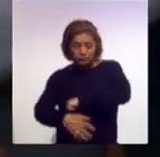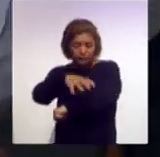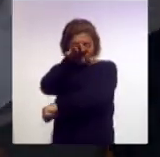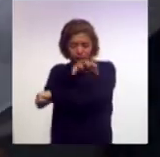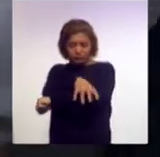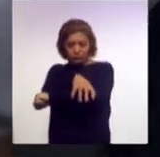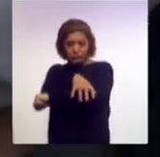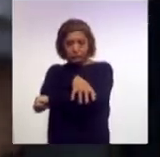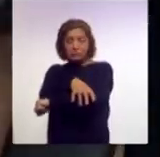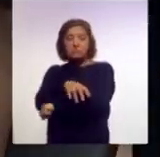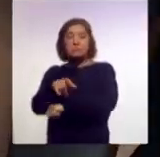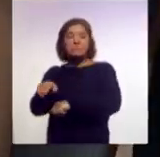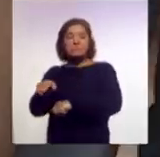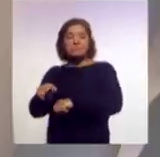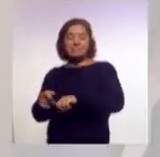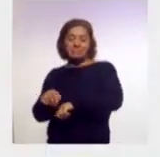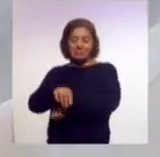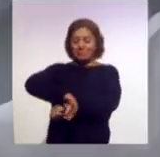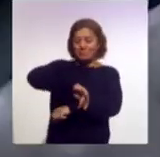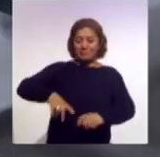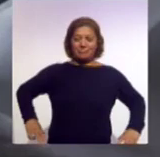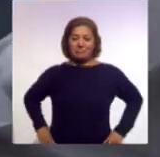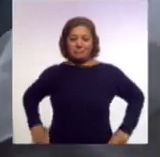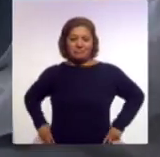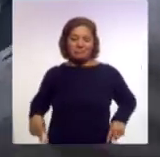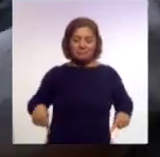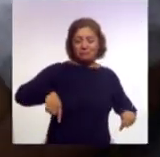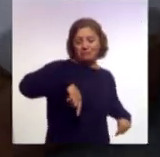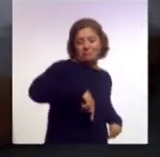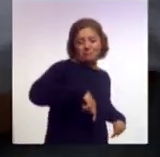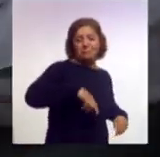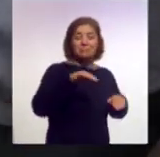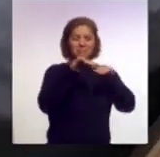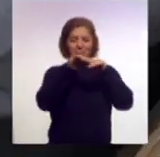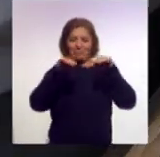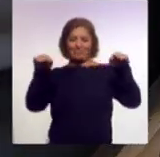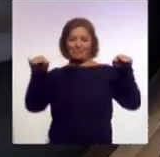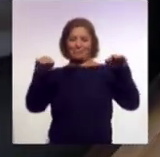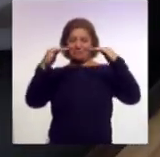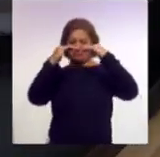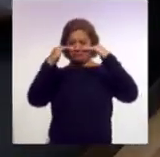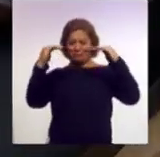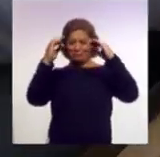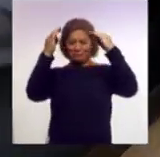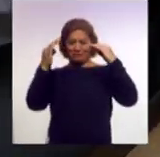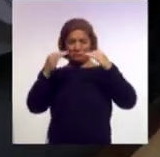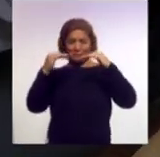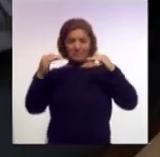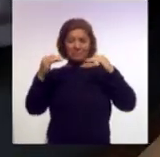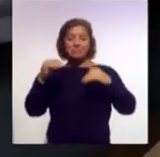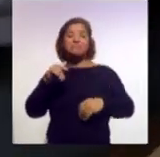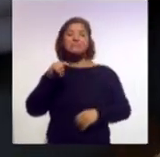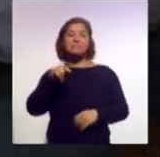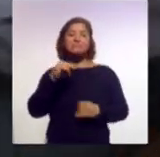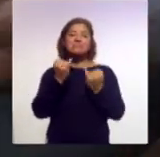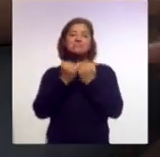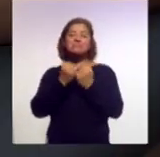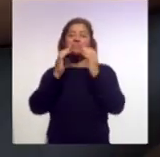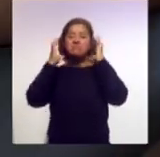y entonces se aplana la espalda y para no ahogarse al nivel de rostro podemos girar